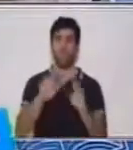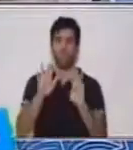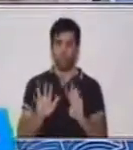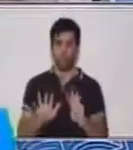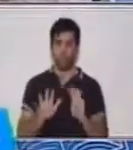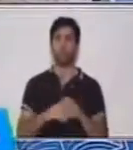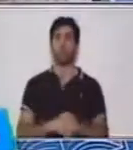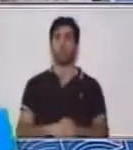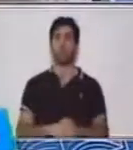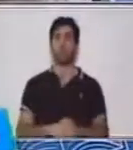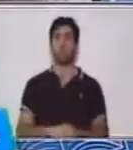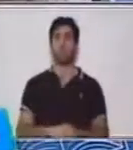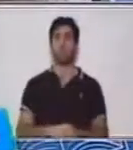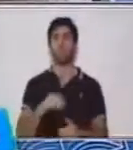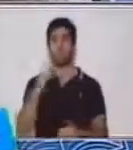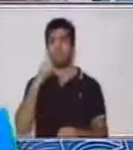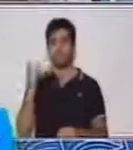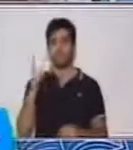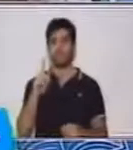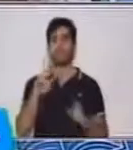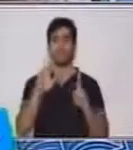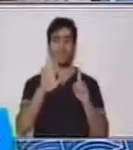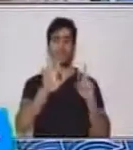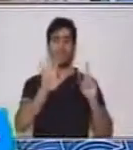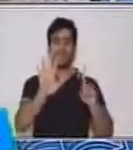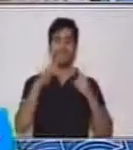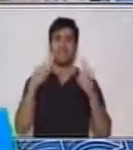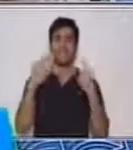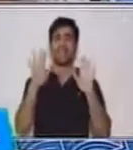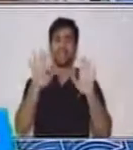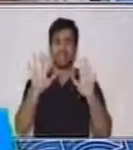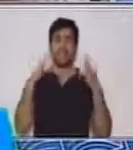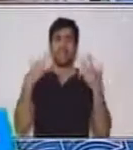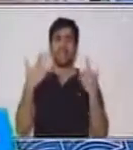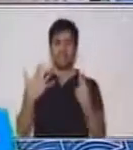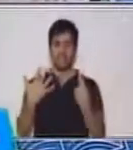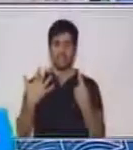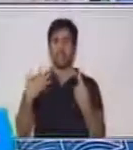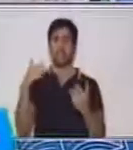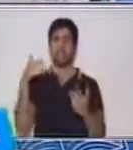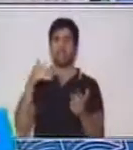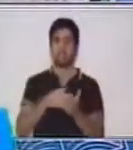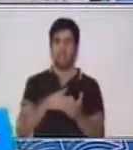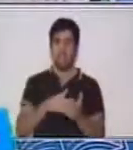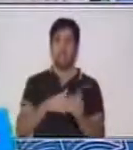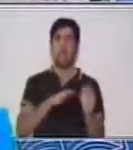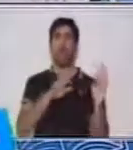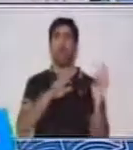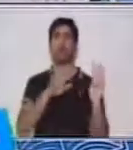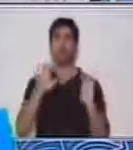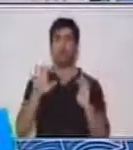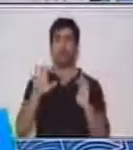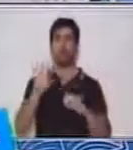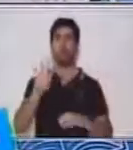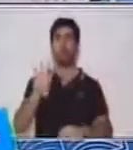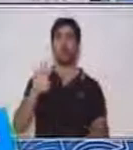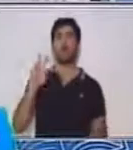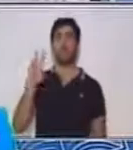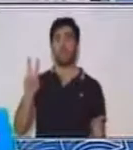ocho, seis y uno. ¿Cuánto, qué número representa esto que está acá?